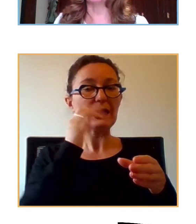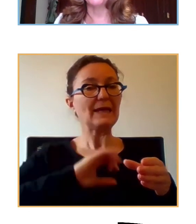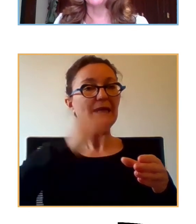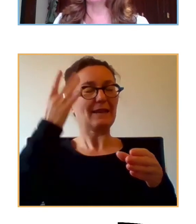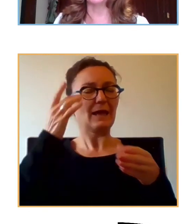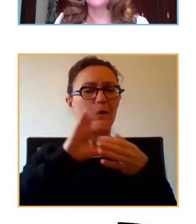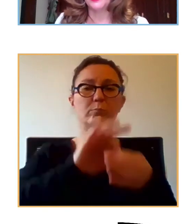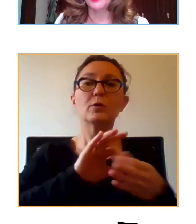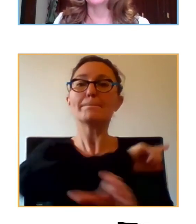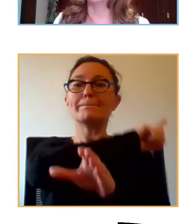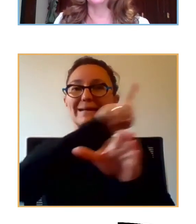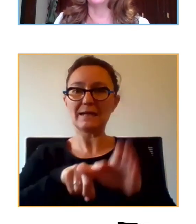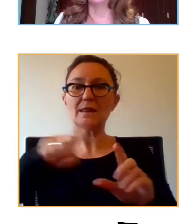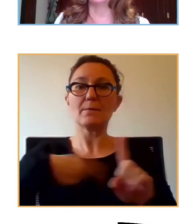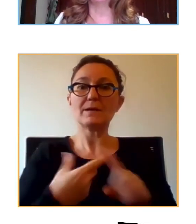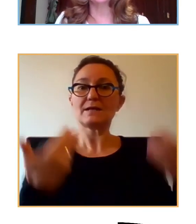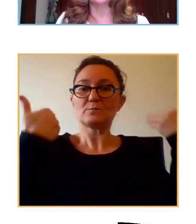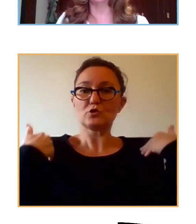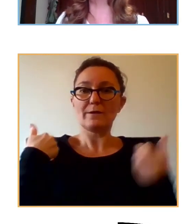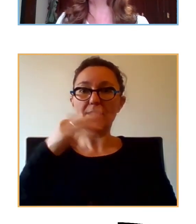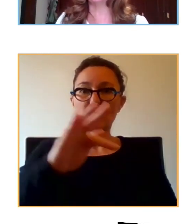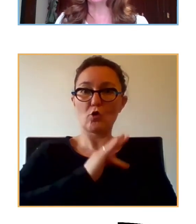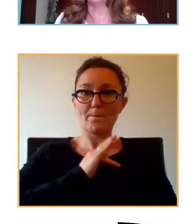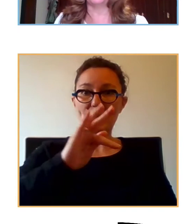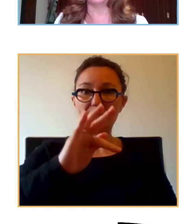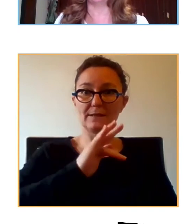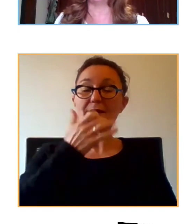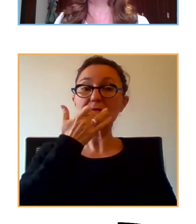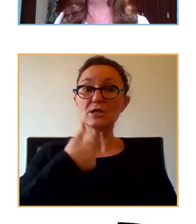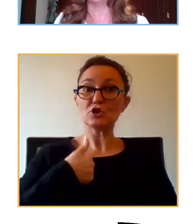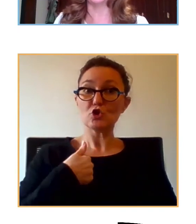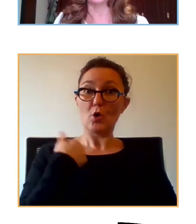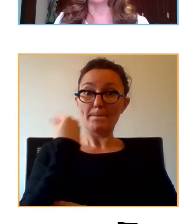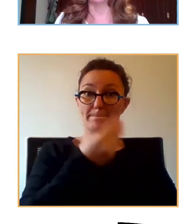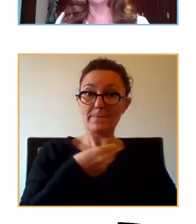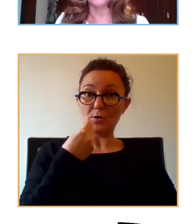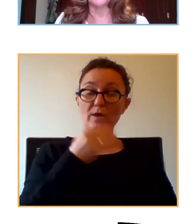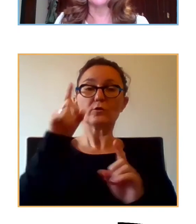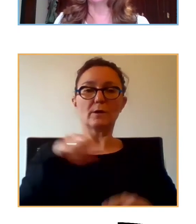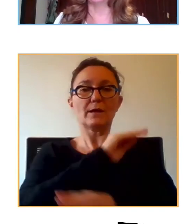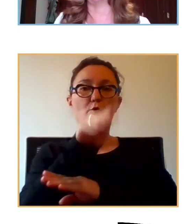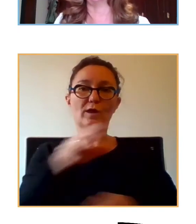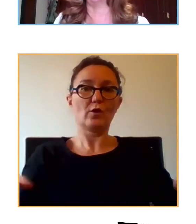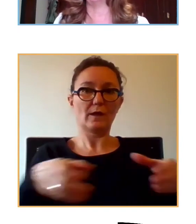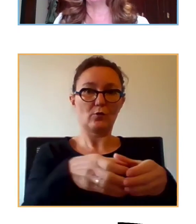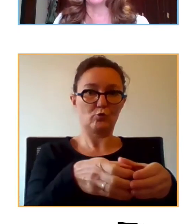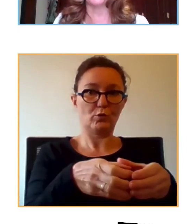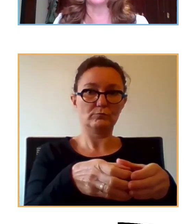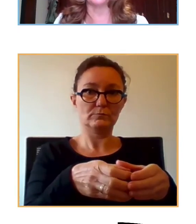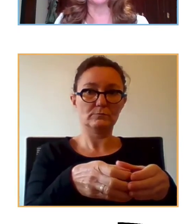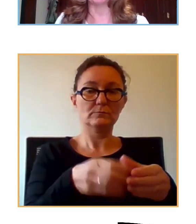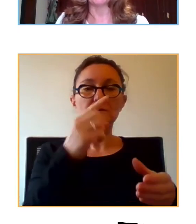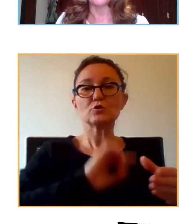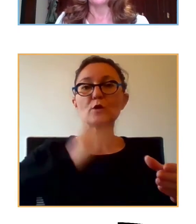de responsabilidad compartida. De que si yo me cuido, cuido del grupo. Y esta es una idea que no podemos